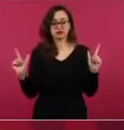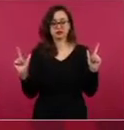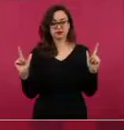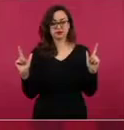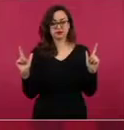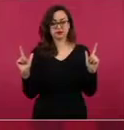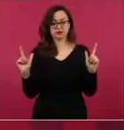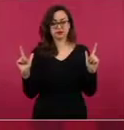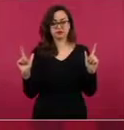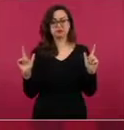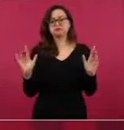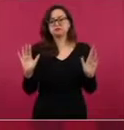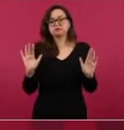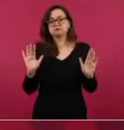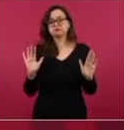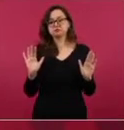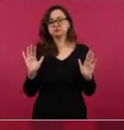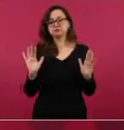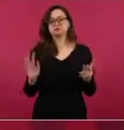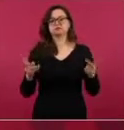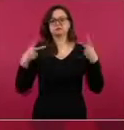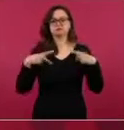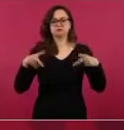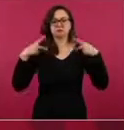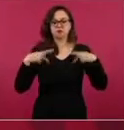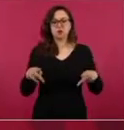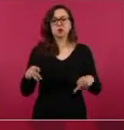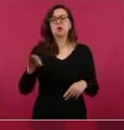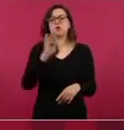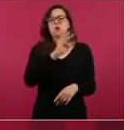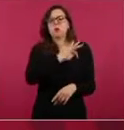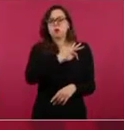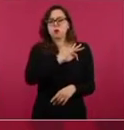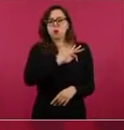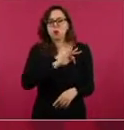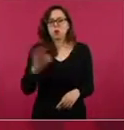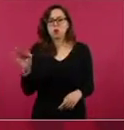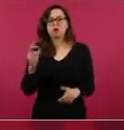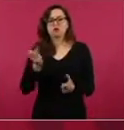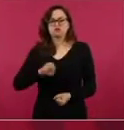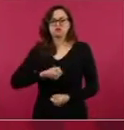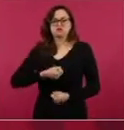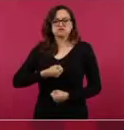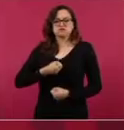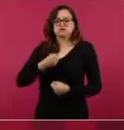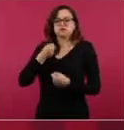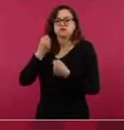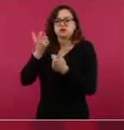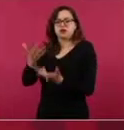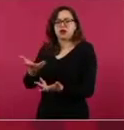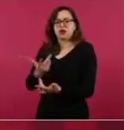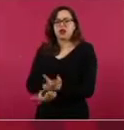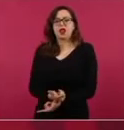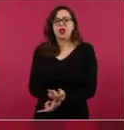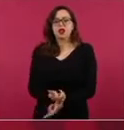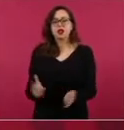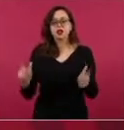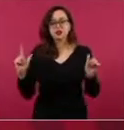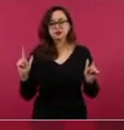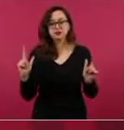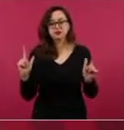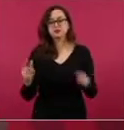manifestarse con absoluta libertad y